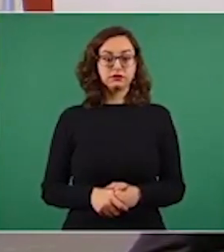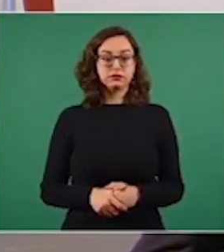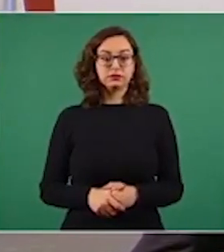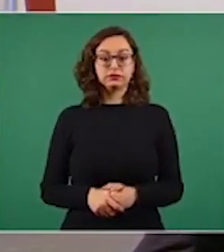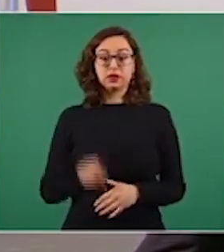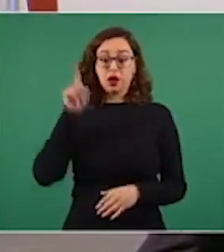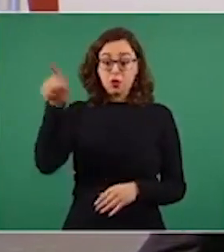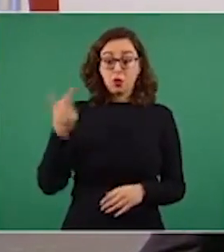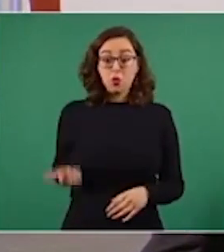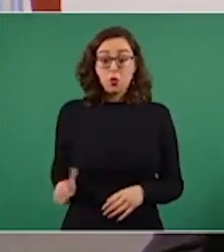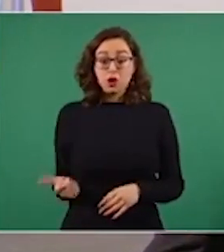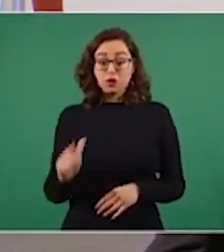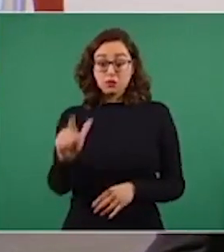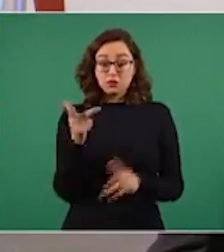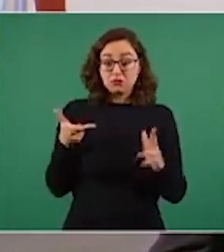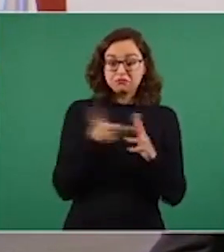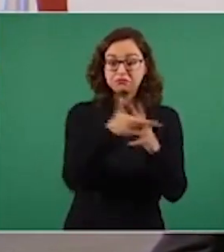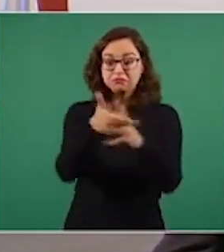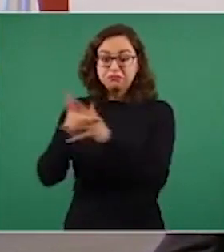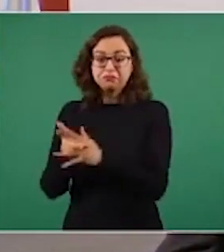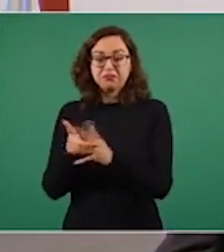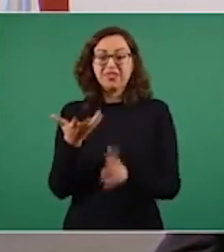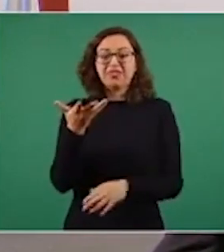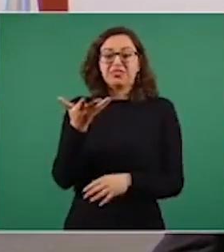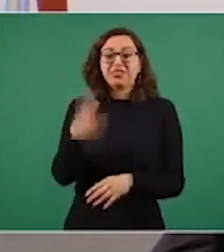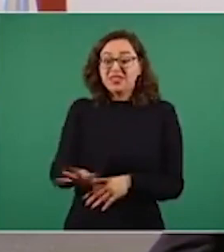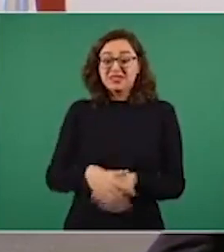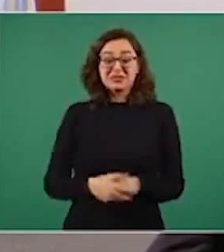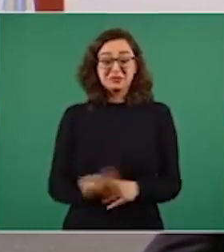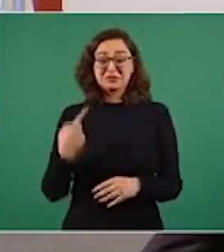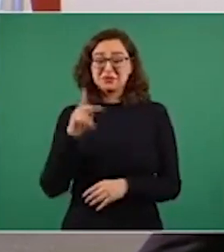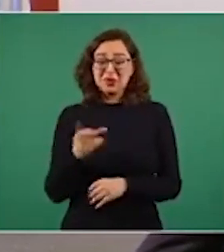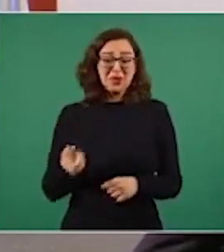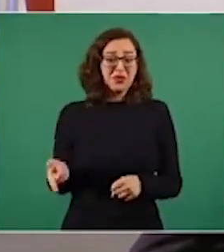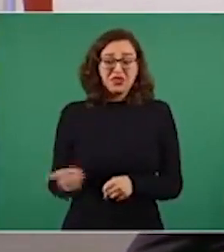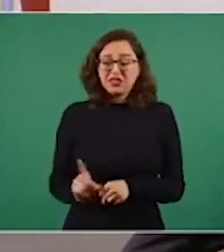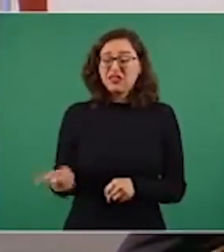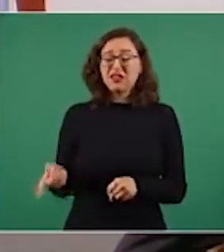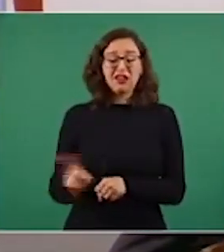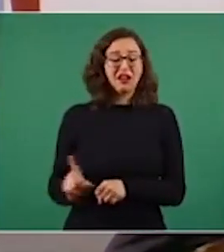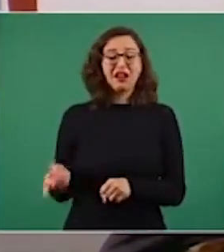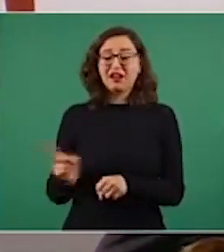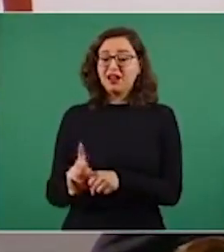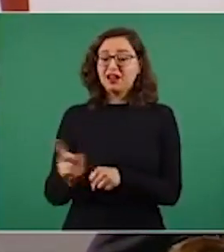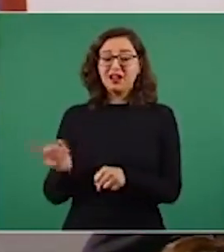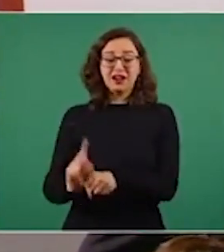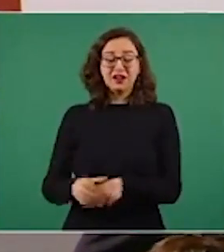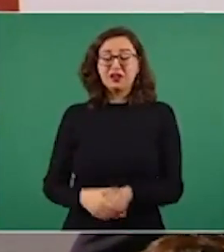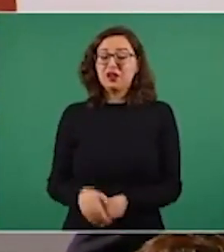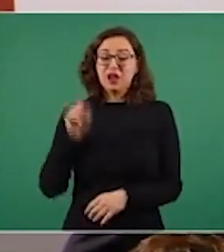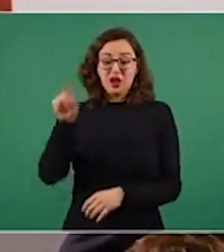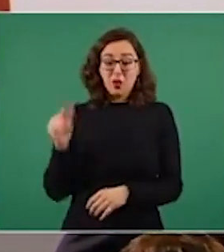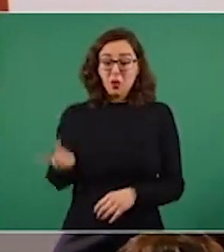Diez homicidios. Pero esto es de todos los días. Estamos hablando del 15 por ciento de los